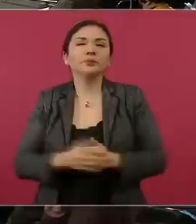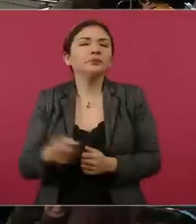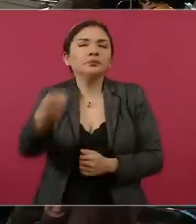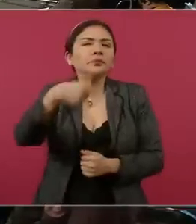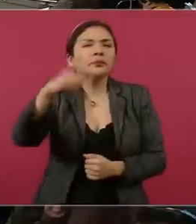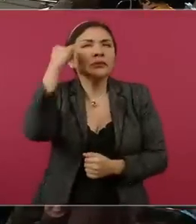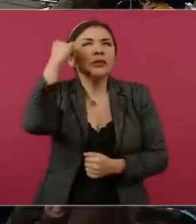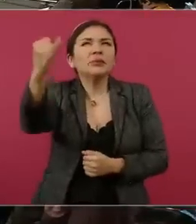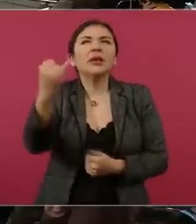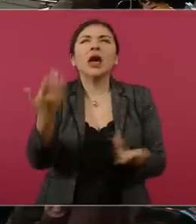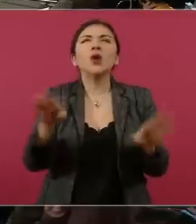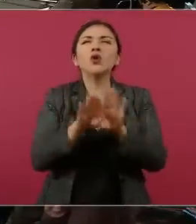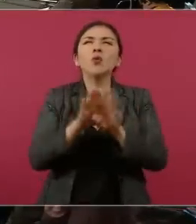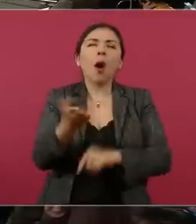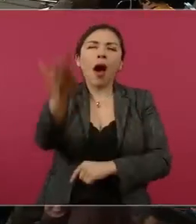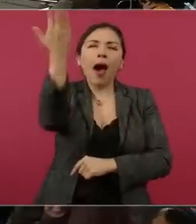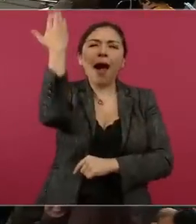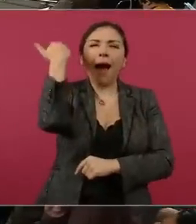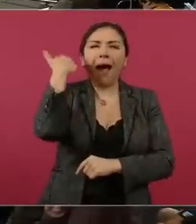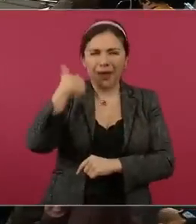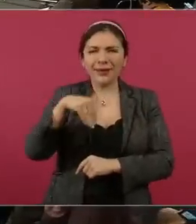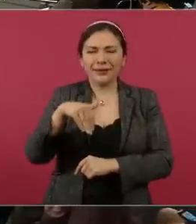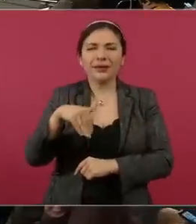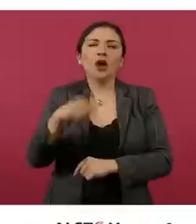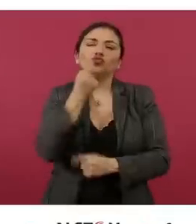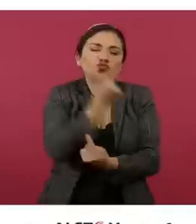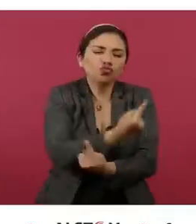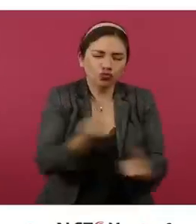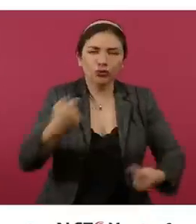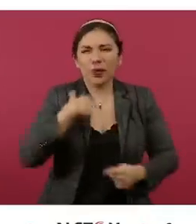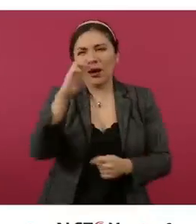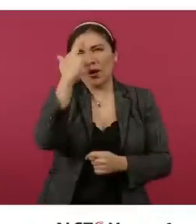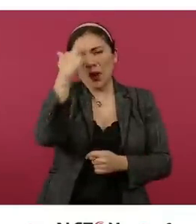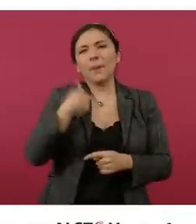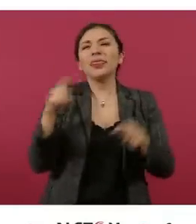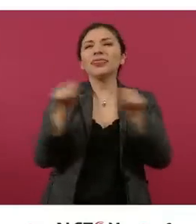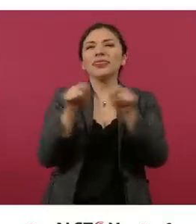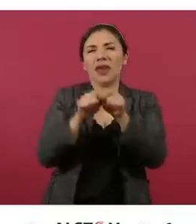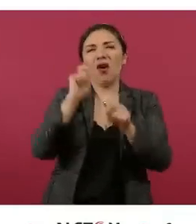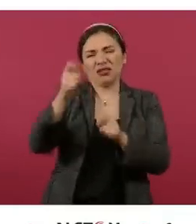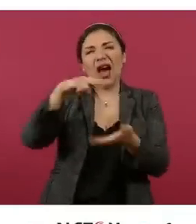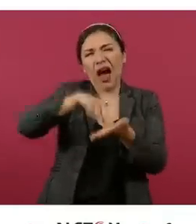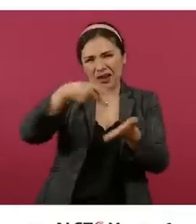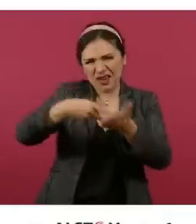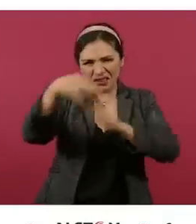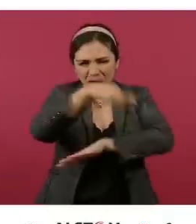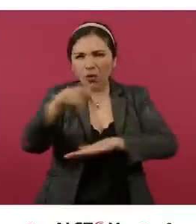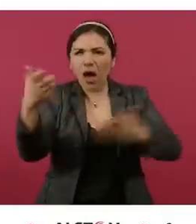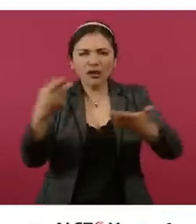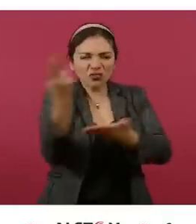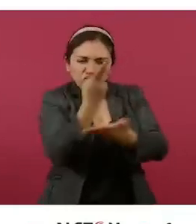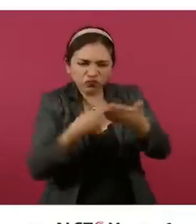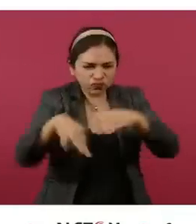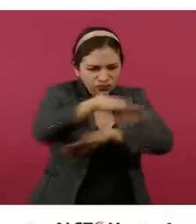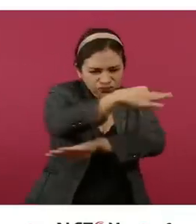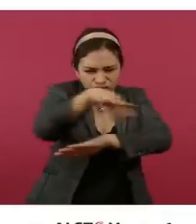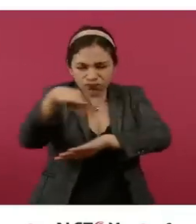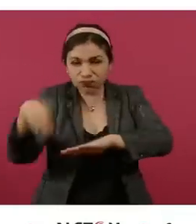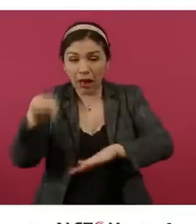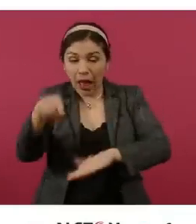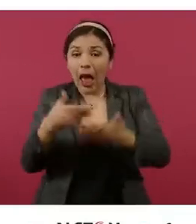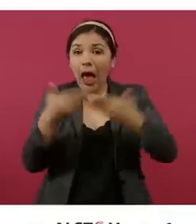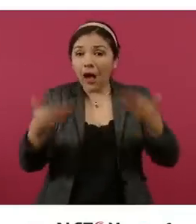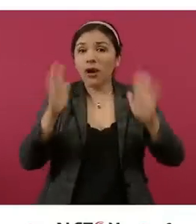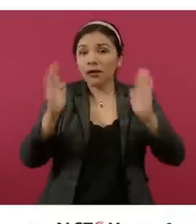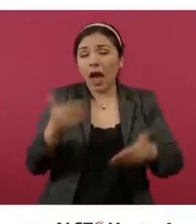Imagínense como antes, cuando éramos más niños, yo me acuerdo, yo tenía un tío que era arquitecto y hacía sus planos. Hemos ido avanzando y